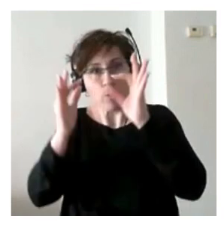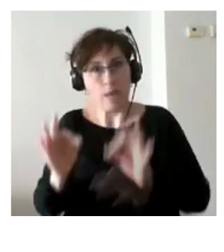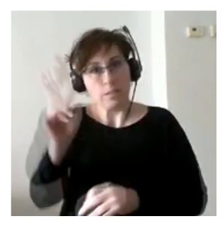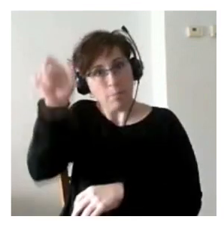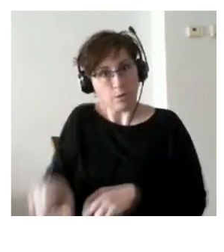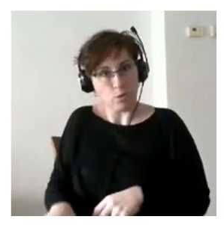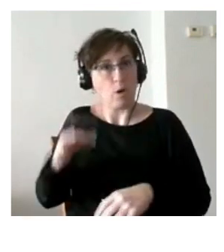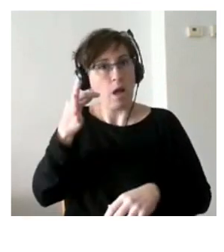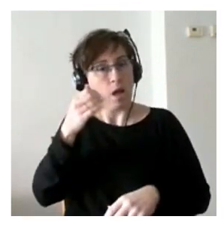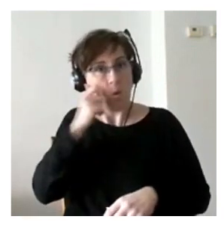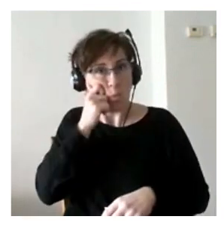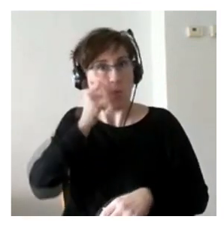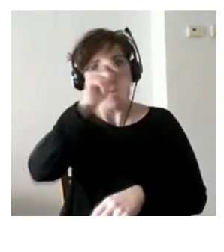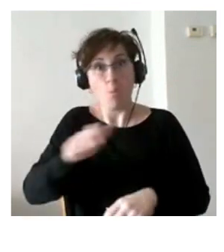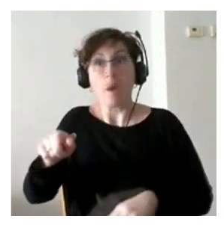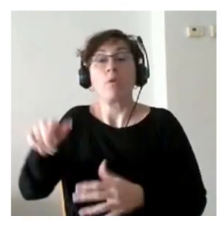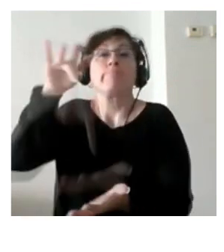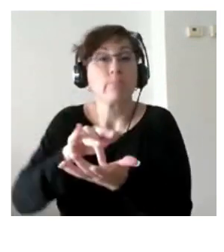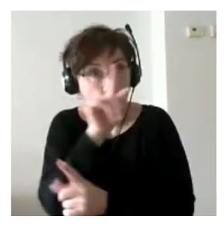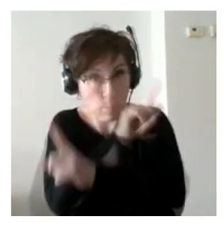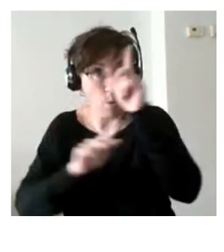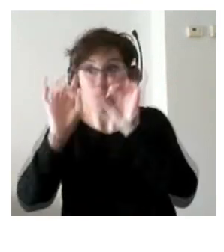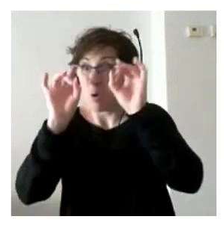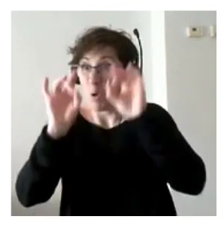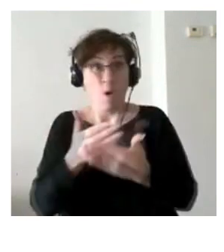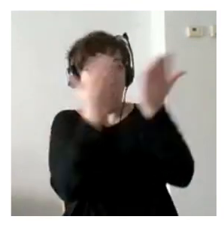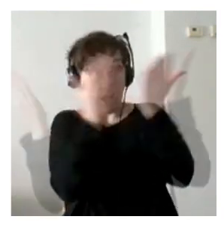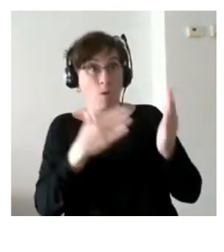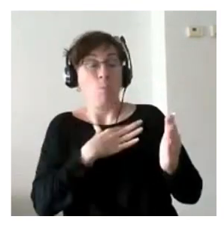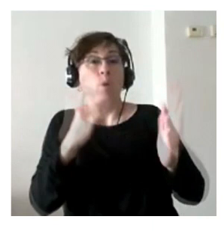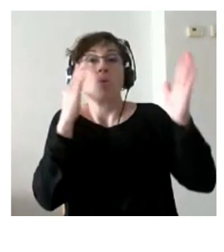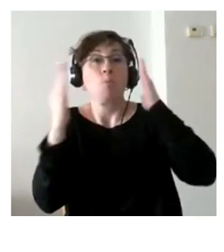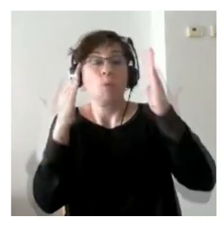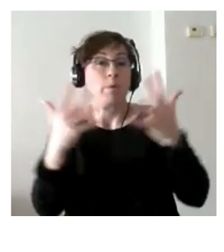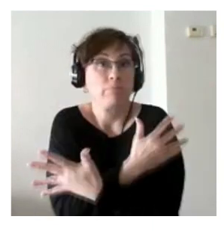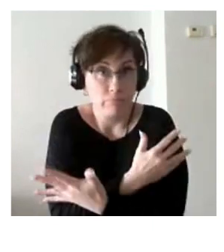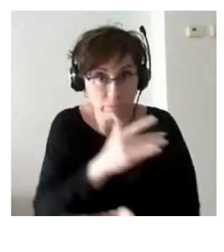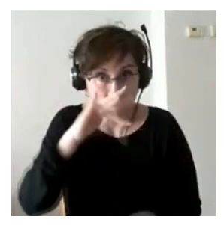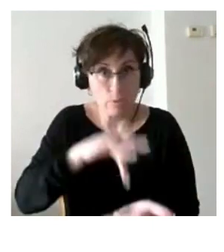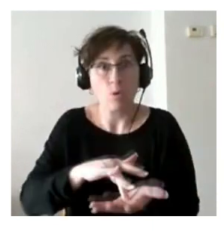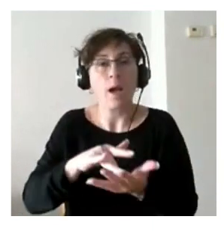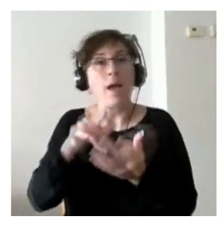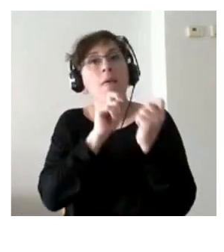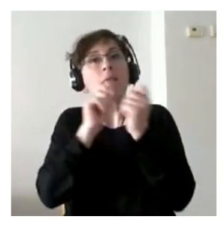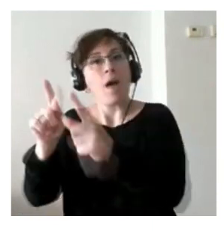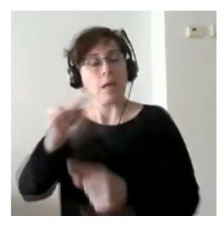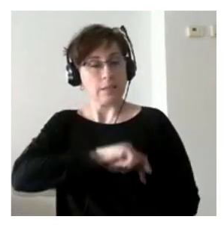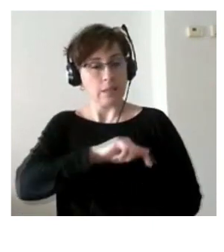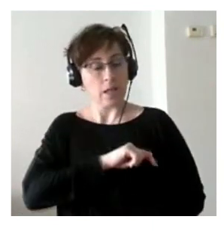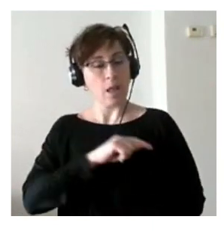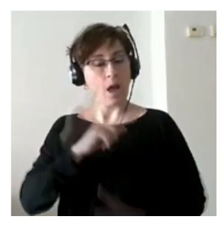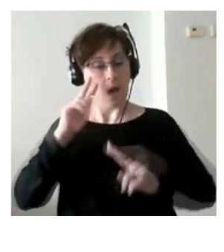que ha pasado un bache como todos podemos pasar en nuestras vidas y te empiezan a hacer sentir como una persona útil